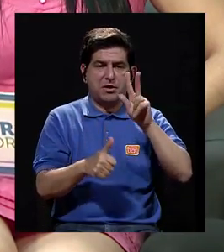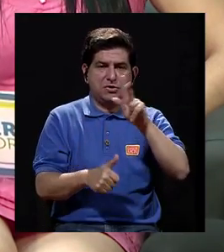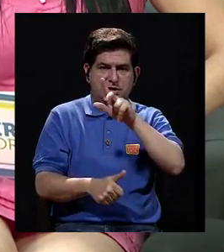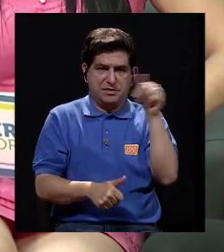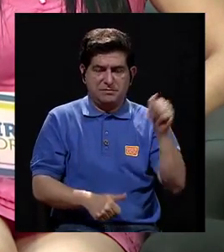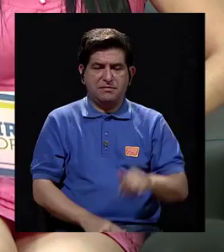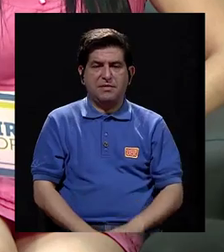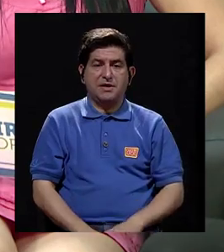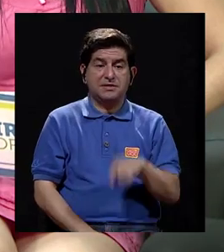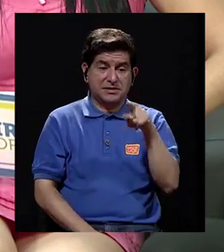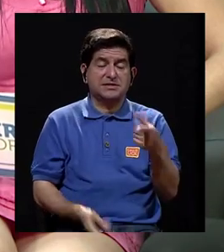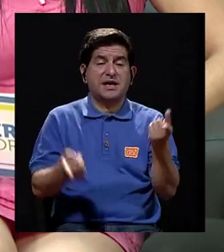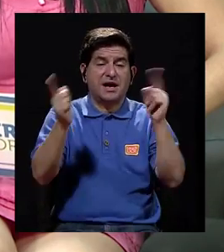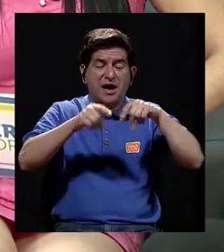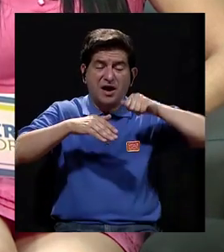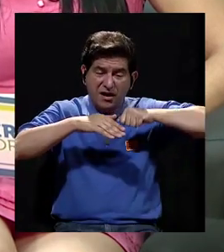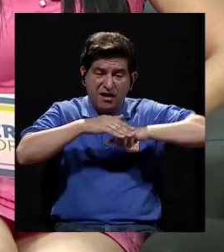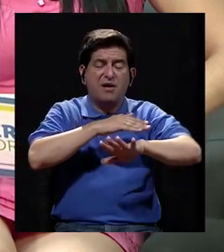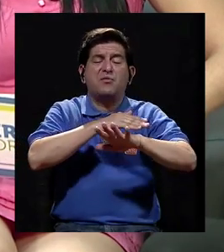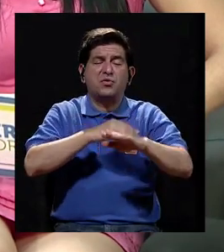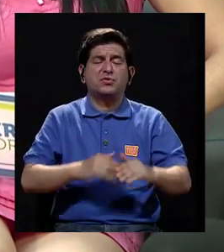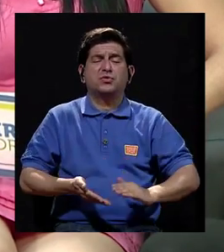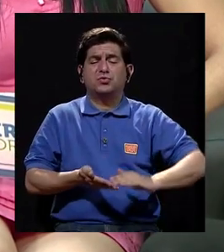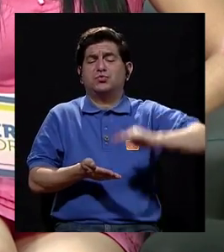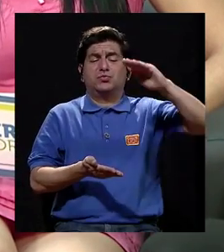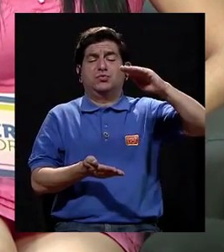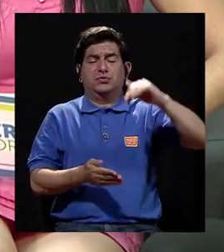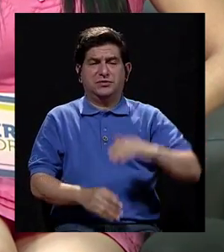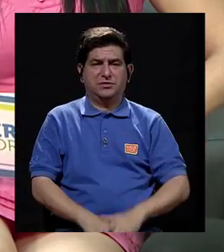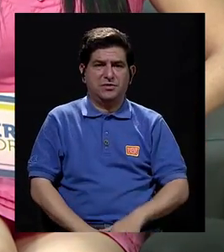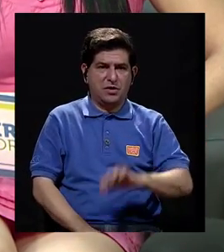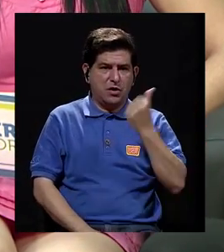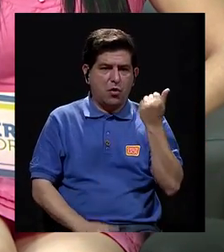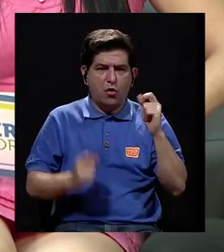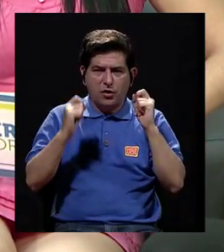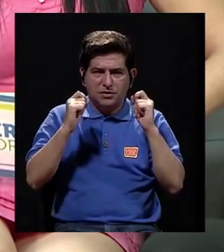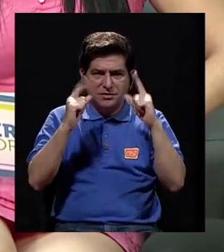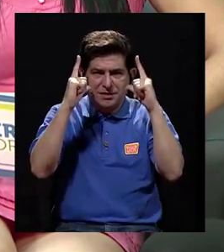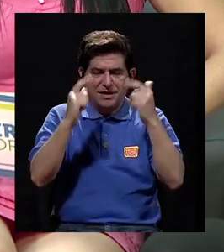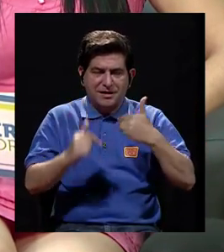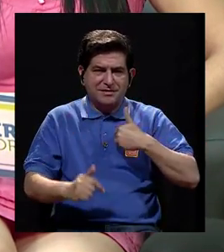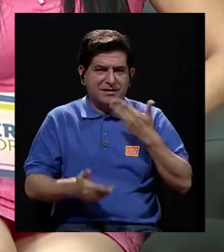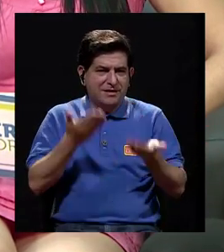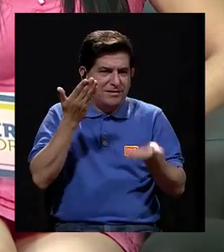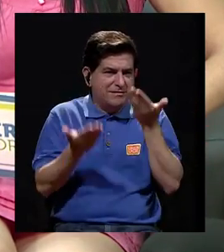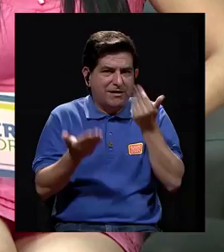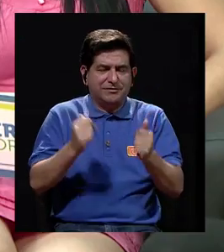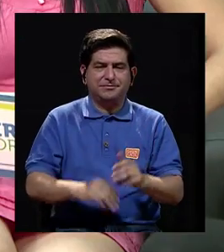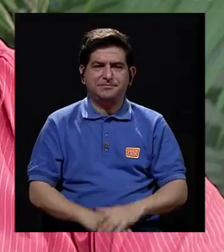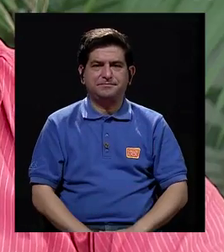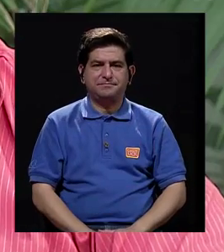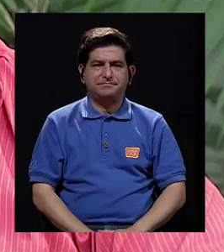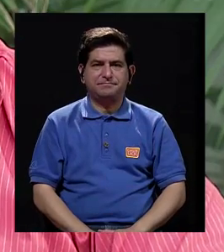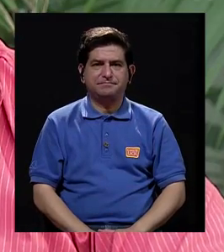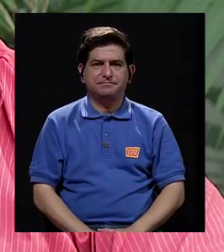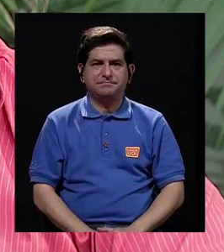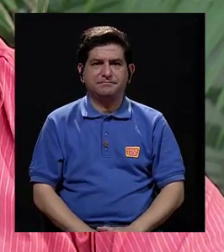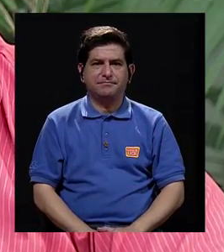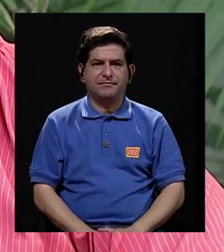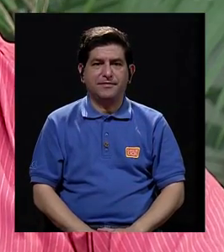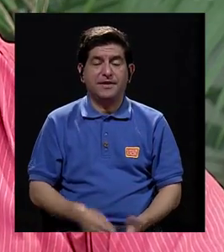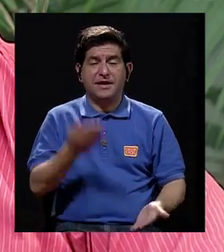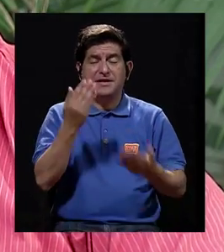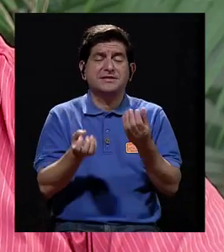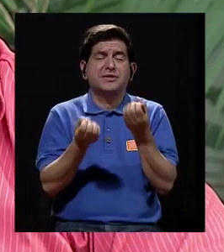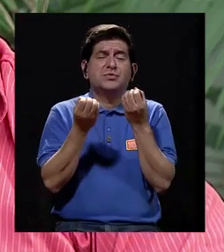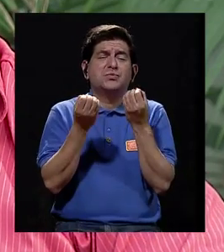trimestre, porque la alta incidencia de abortos que se dan. ¿Qué otro signo de alarma podemos tener ahí? Bueno, les decía ahí que